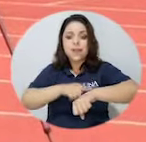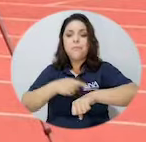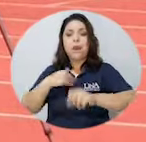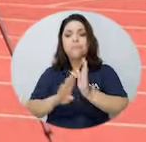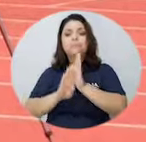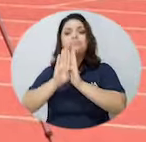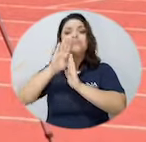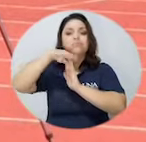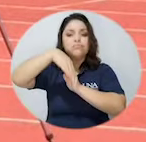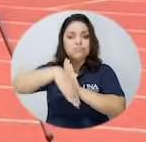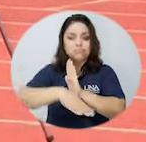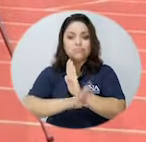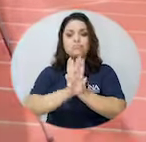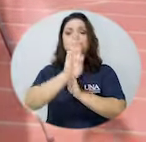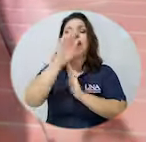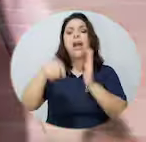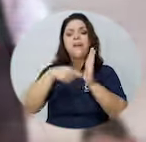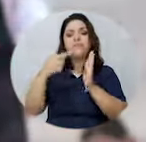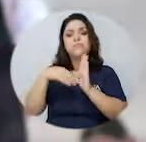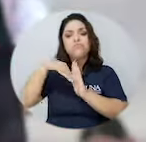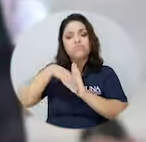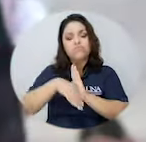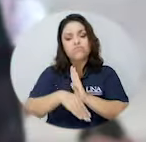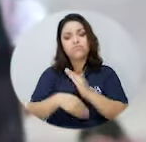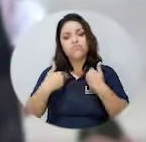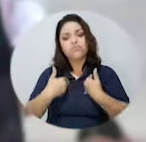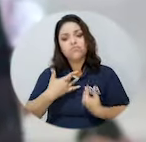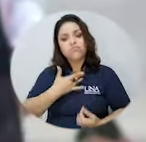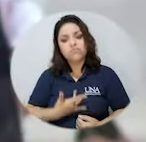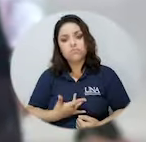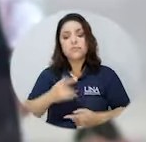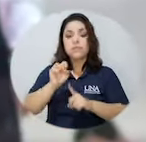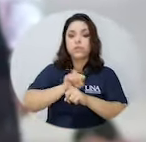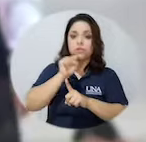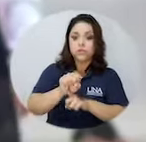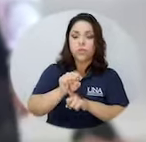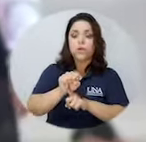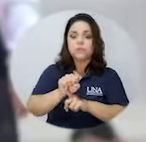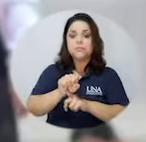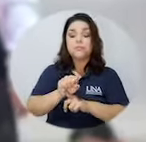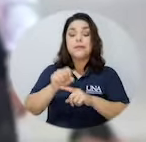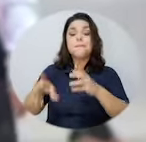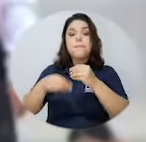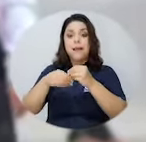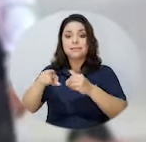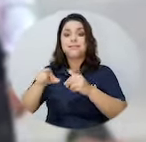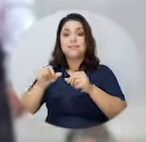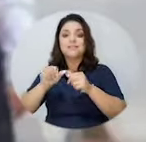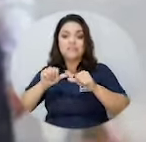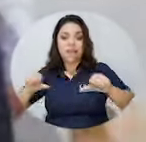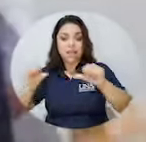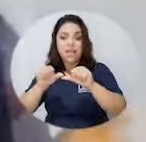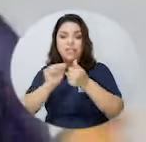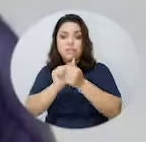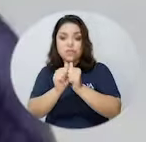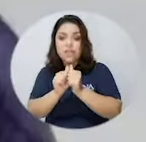tiene altas y bajas y a veces uno se desmotiva por situaciones y a veces en el área deportiva lesiones y